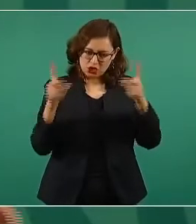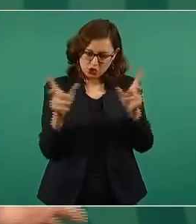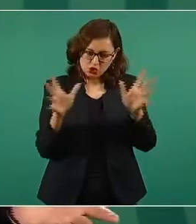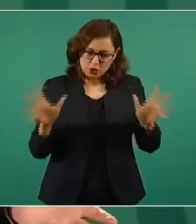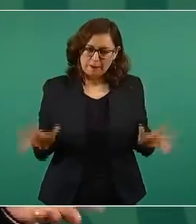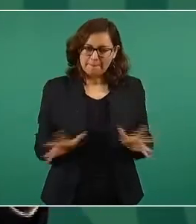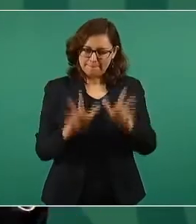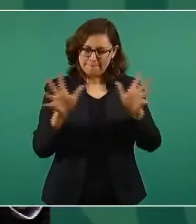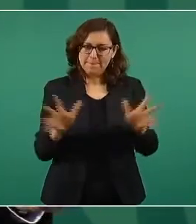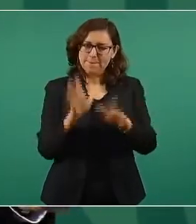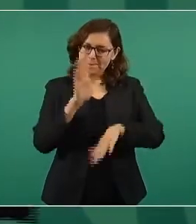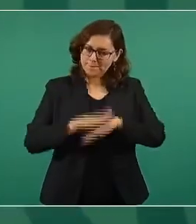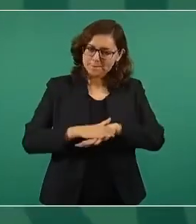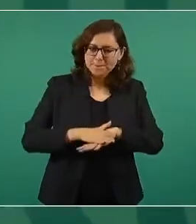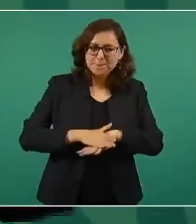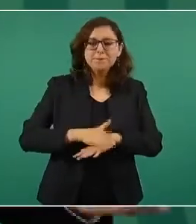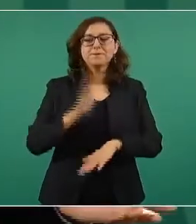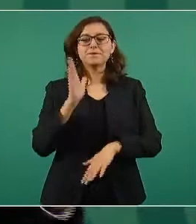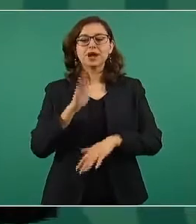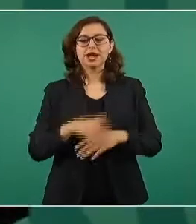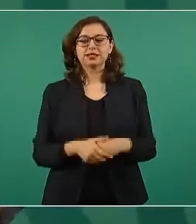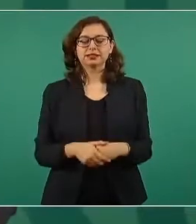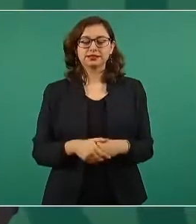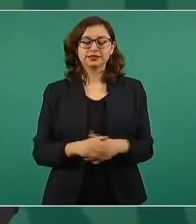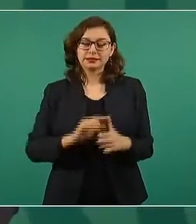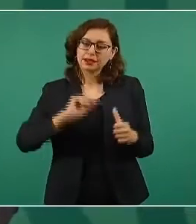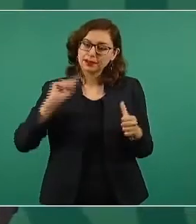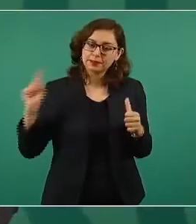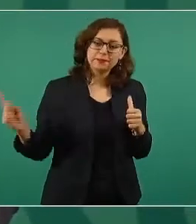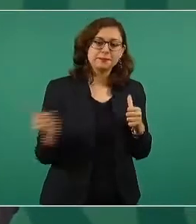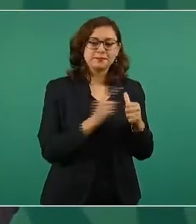y darle preferencia